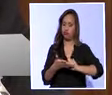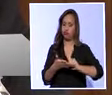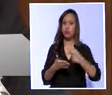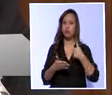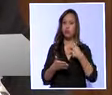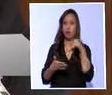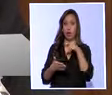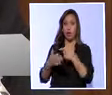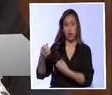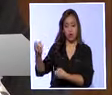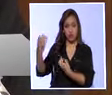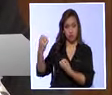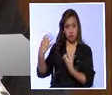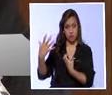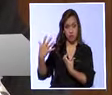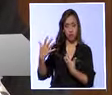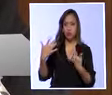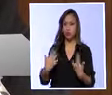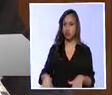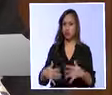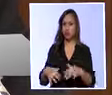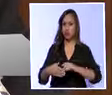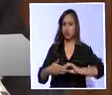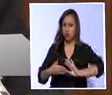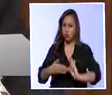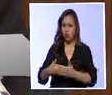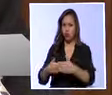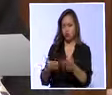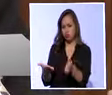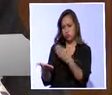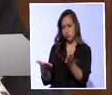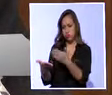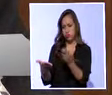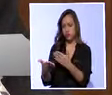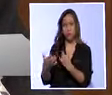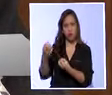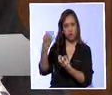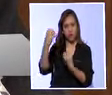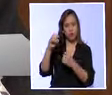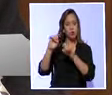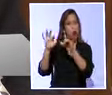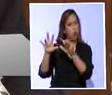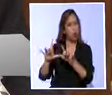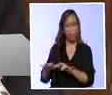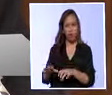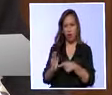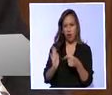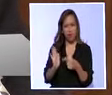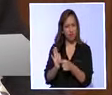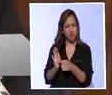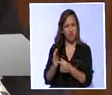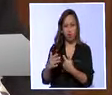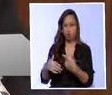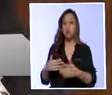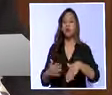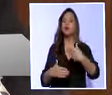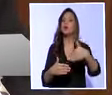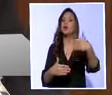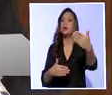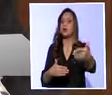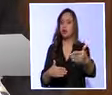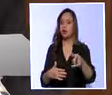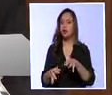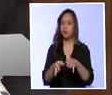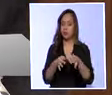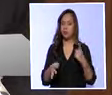obtuvimos información documental e información en computadoras que más adelante les voy a